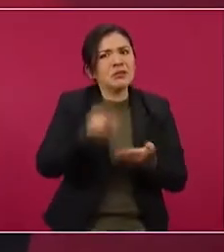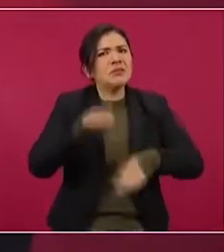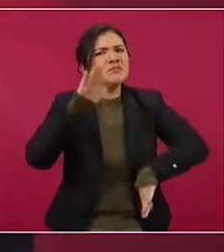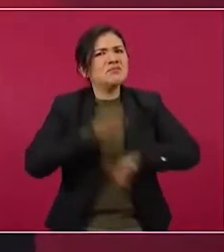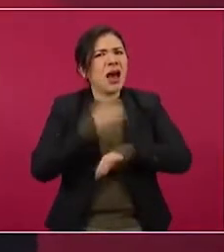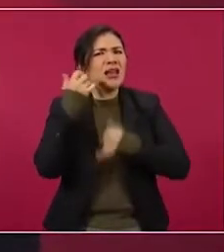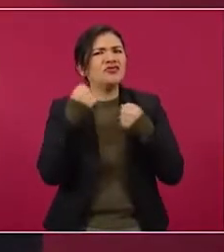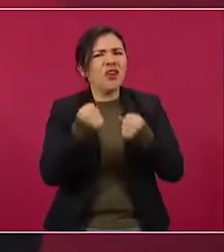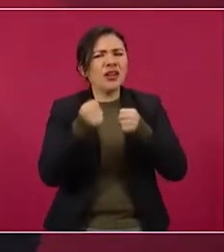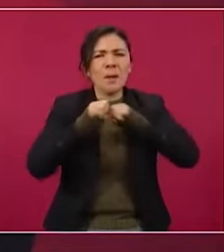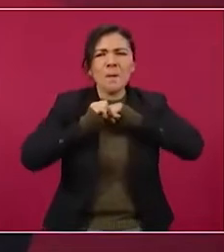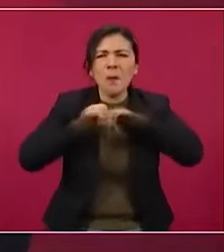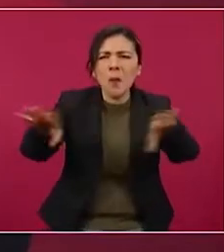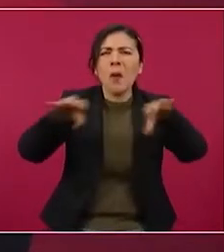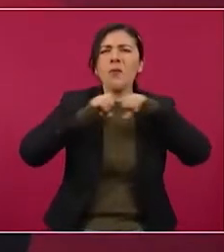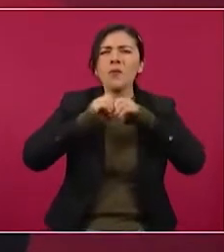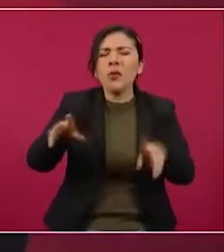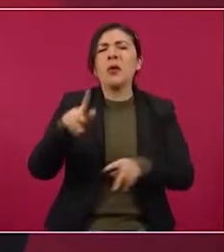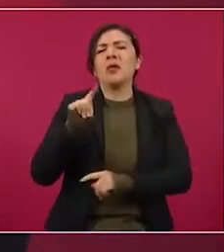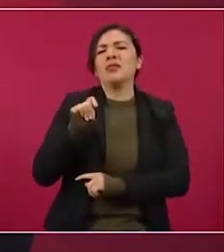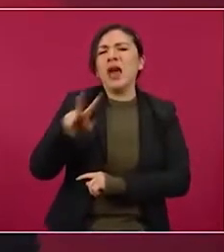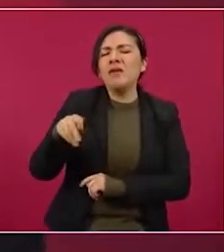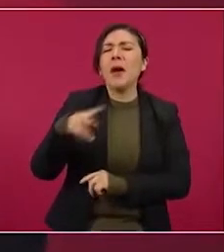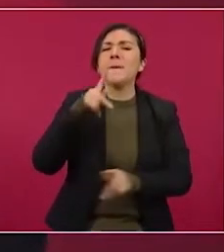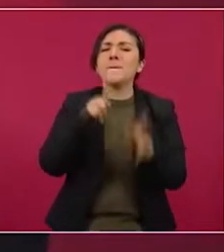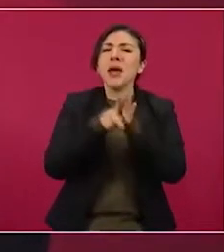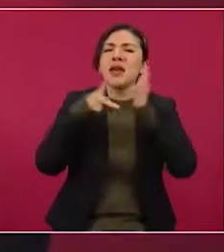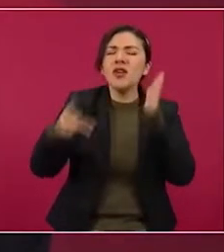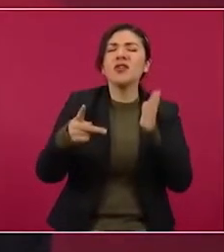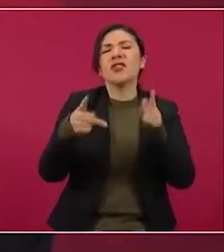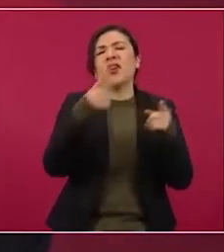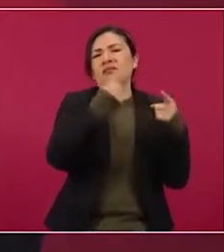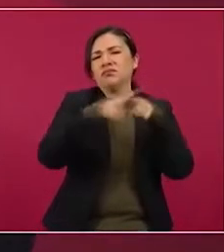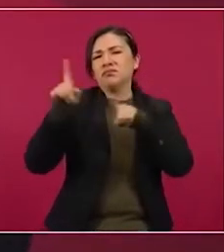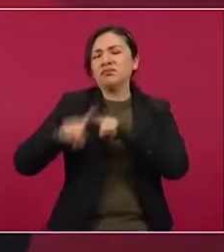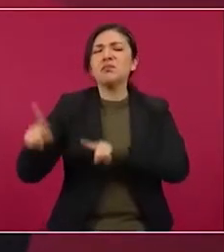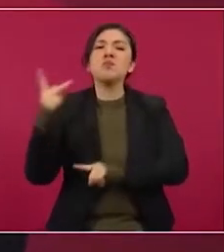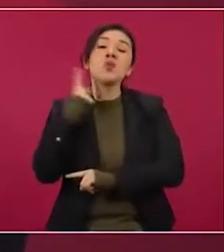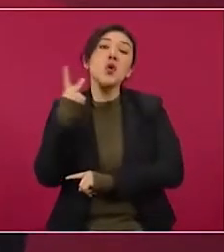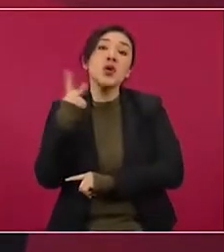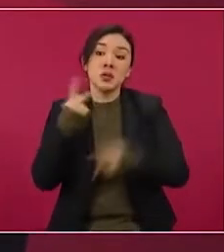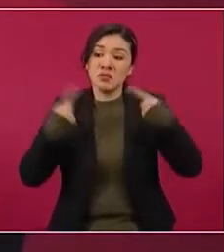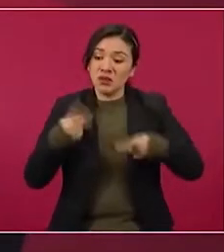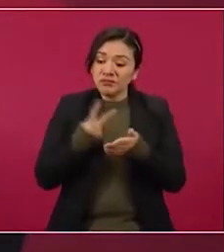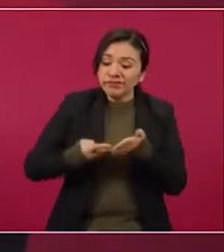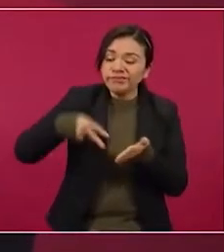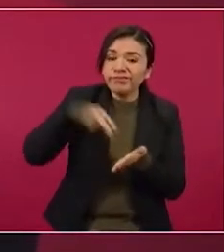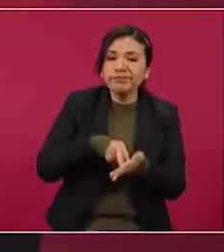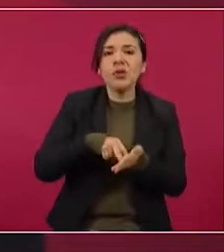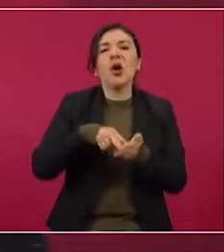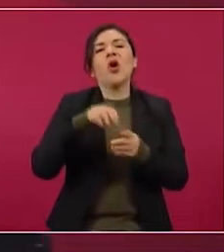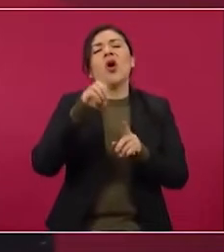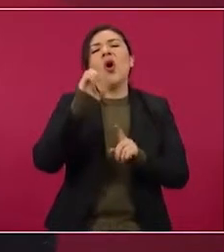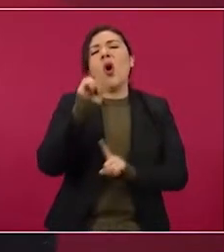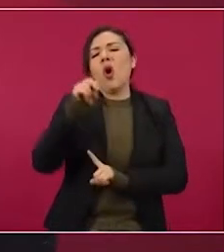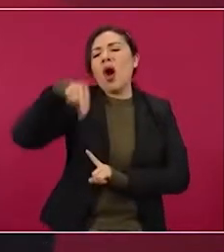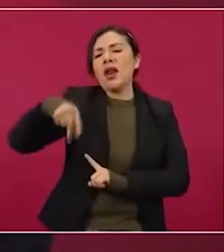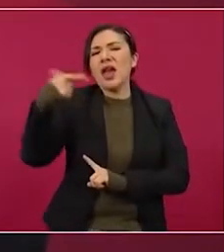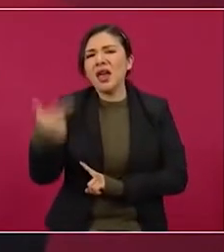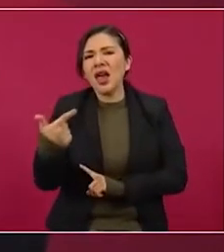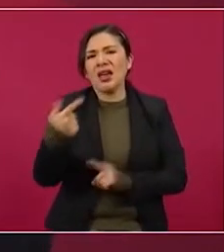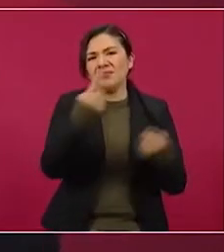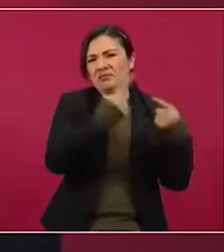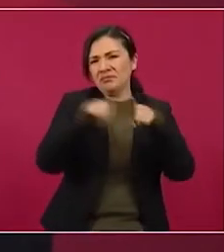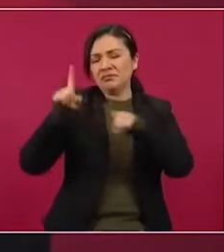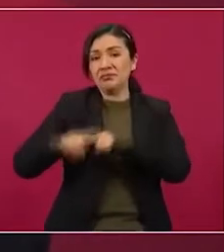desinformación de medios de comunicación, columnistas, políticos, organizaciones no gubernamentales,